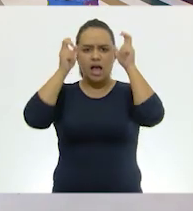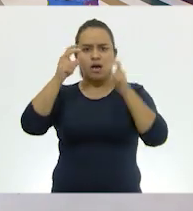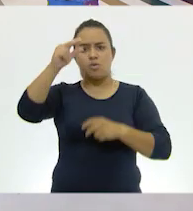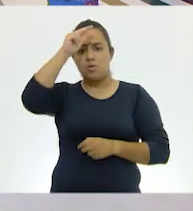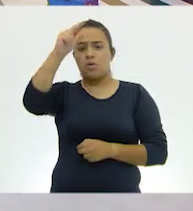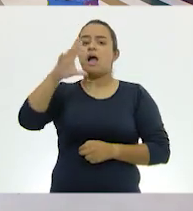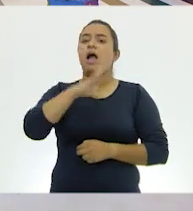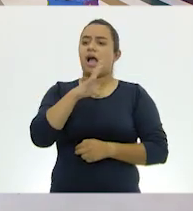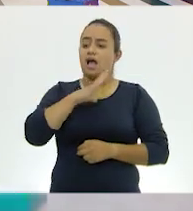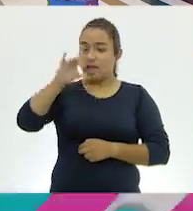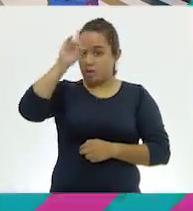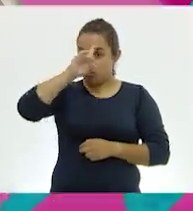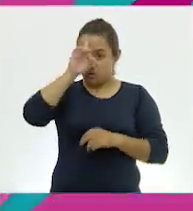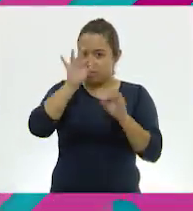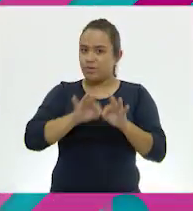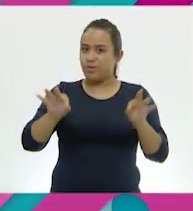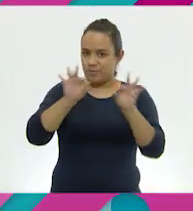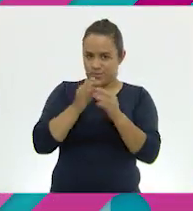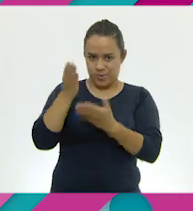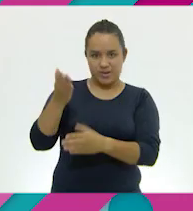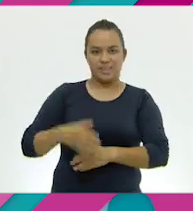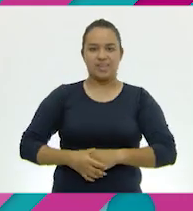una recomendación muy importante que darnos.